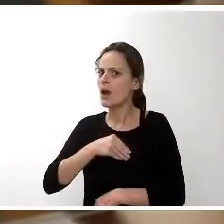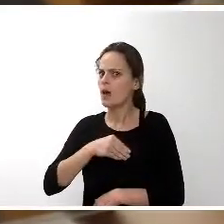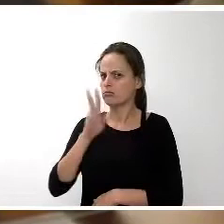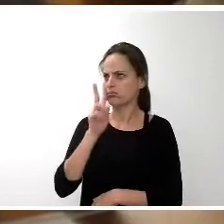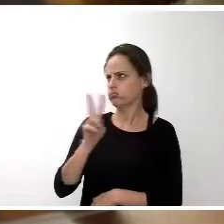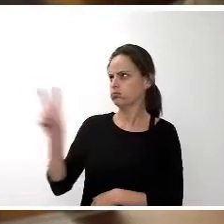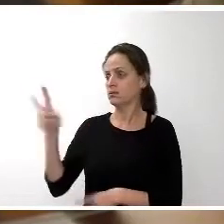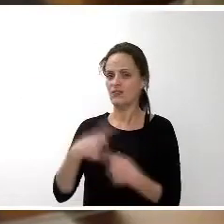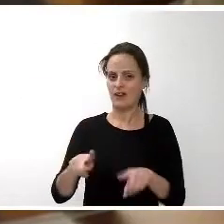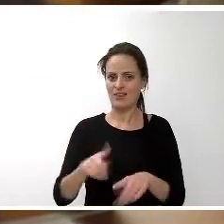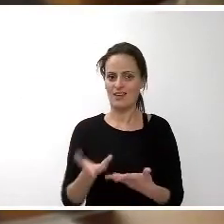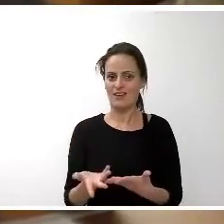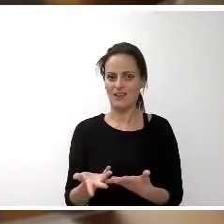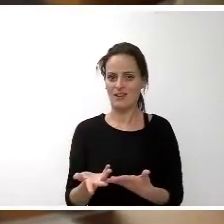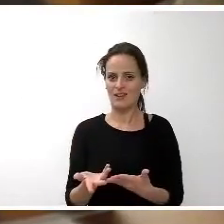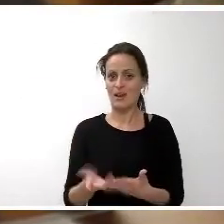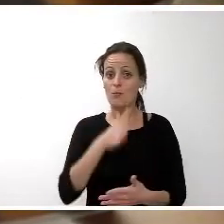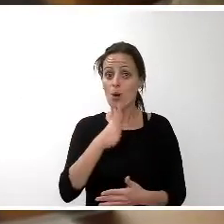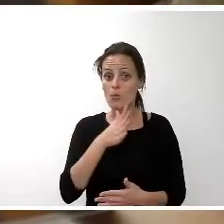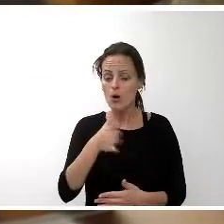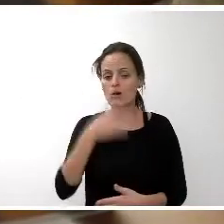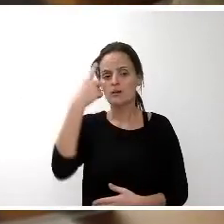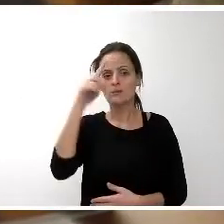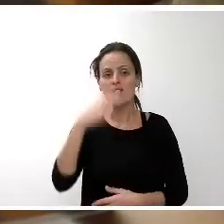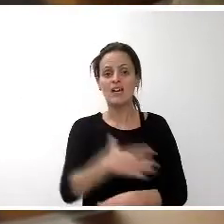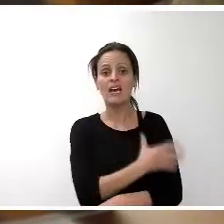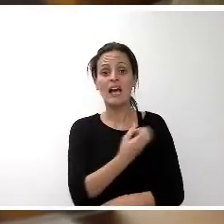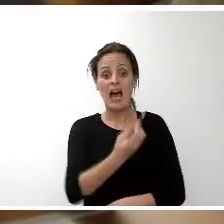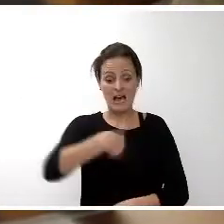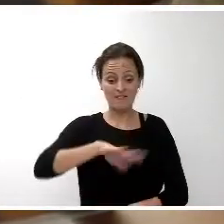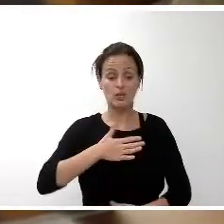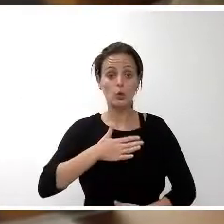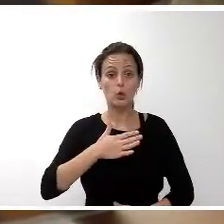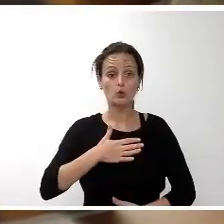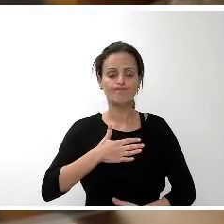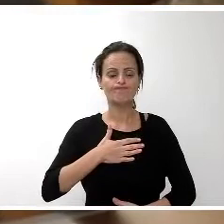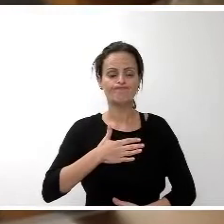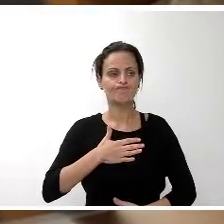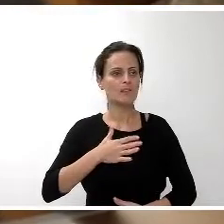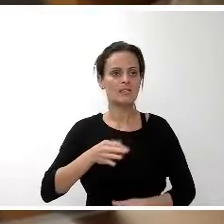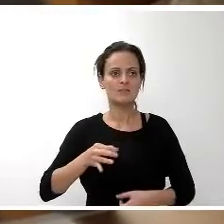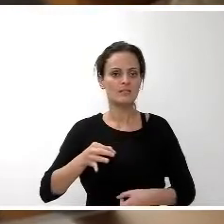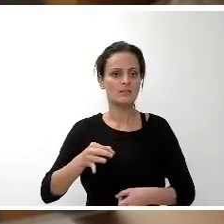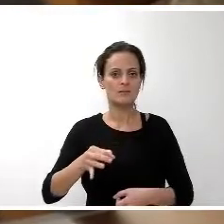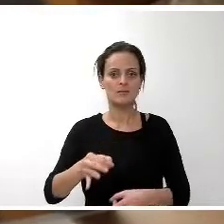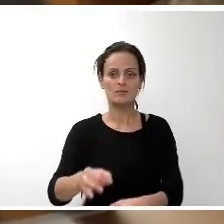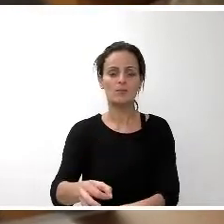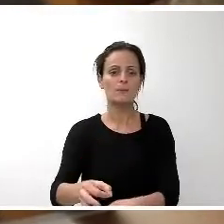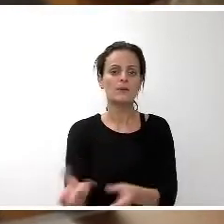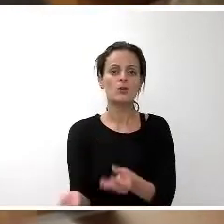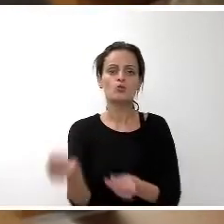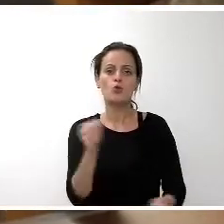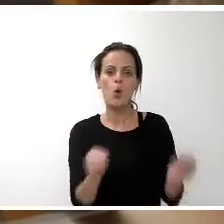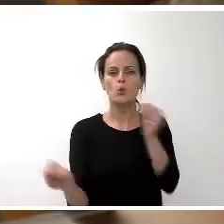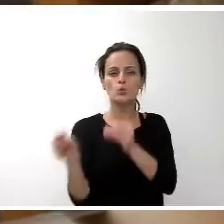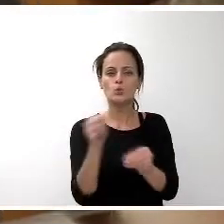Estado. Porque saben que este cabildo, por encima de todo, lidera las soluciones de los grandes problemas